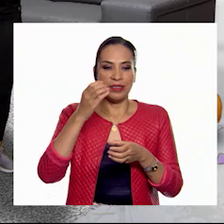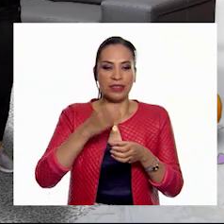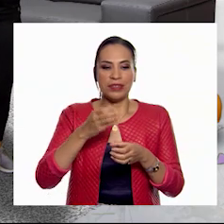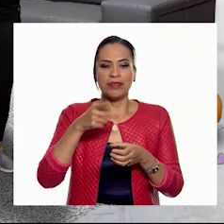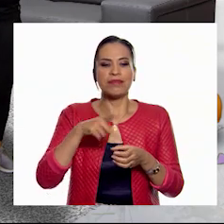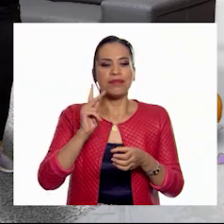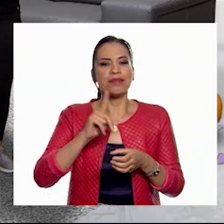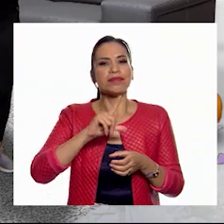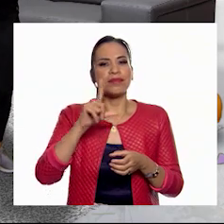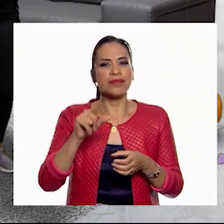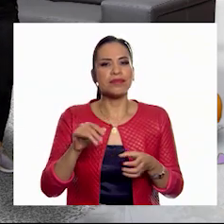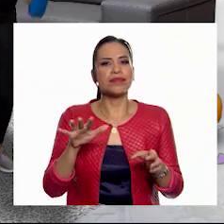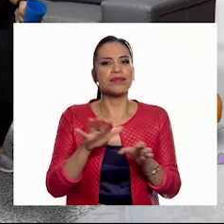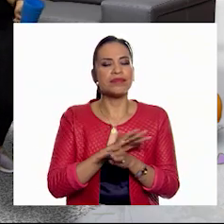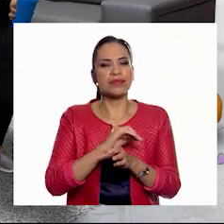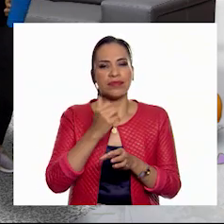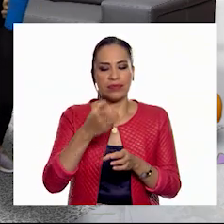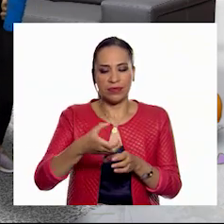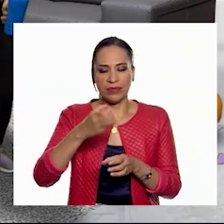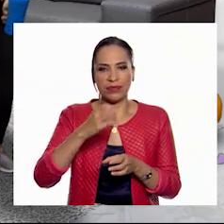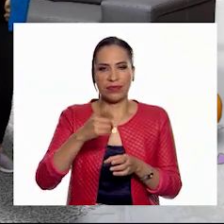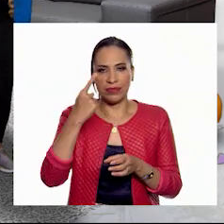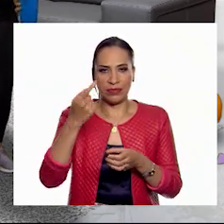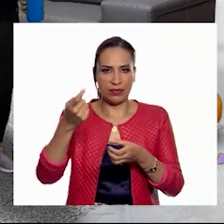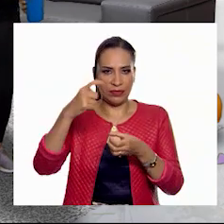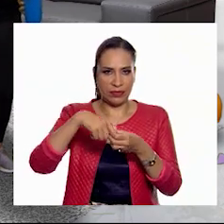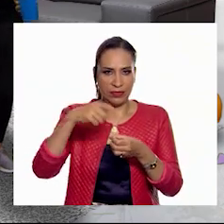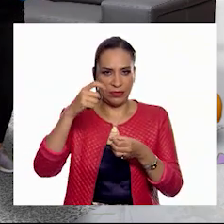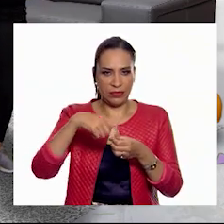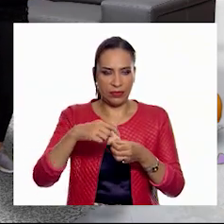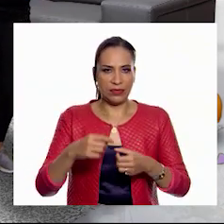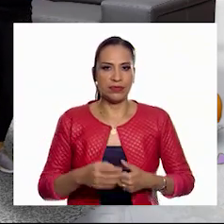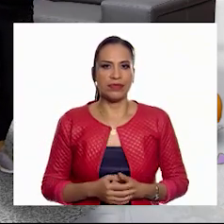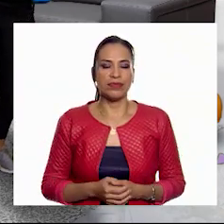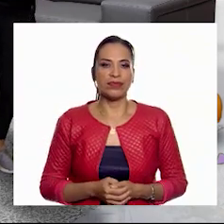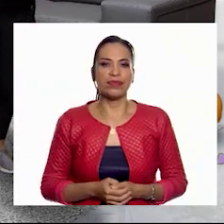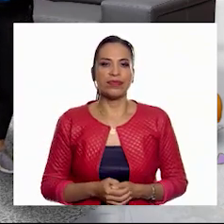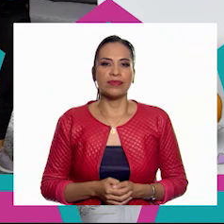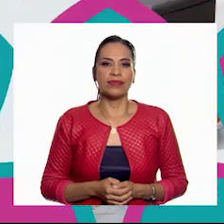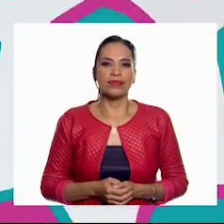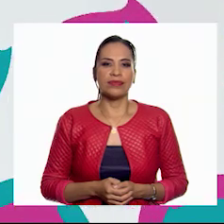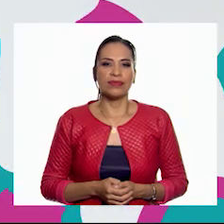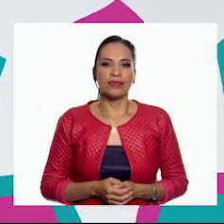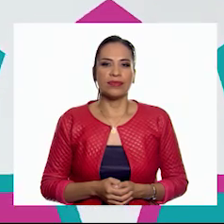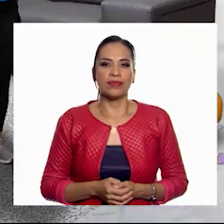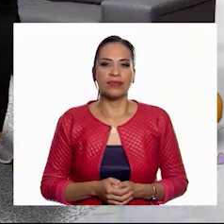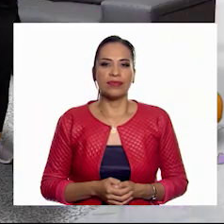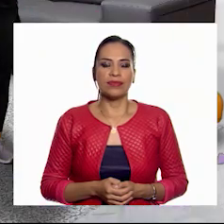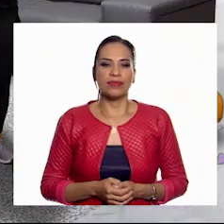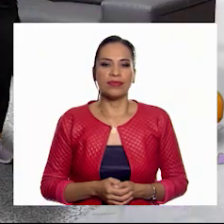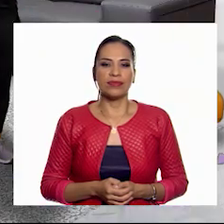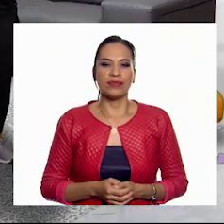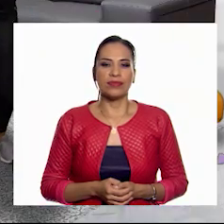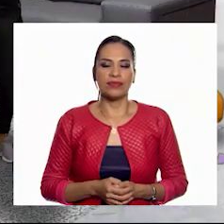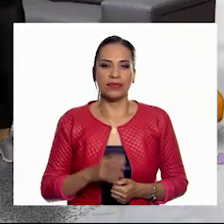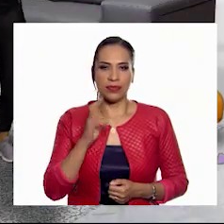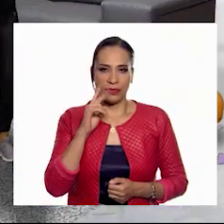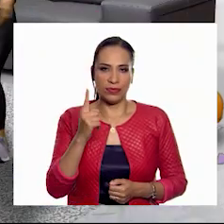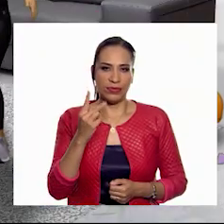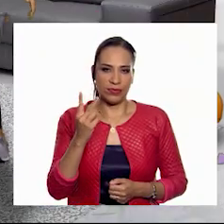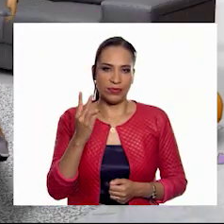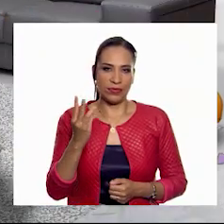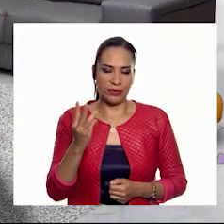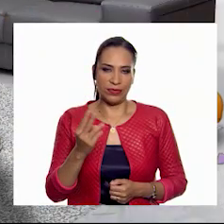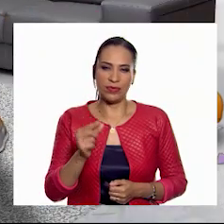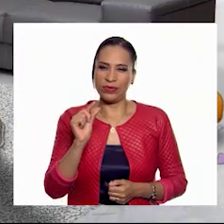Pero después lo cambias a la otra mano para que caiga adentro. O tres con esta y lo atrapo con esta. Exactamente. Perfecto. Uno, dos, tres.